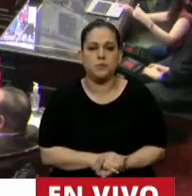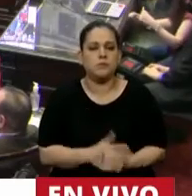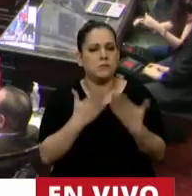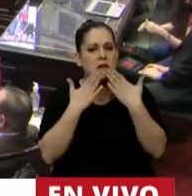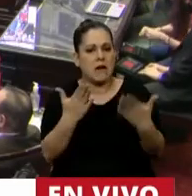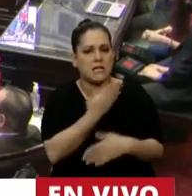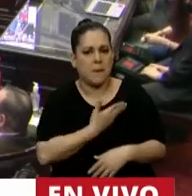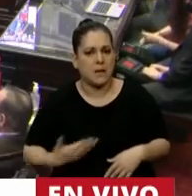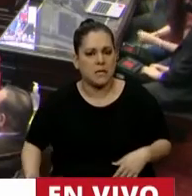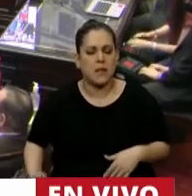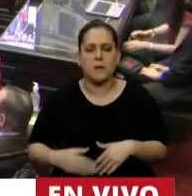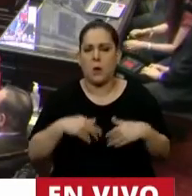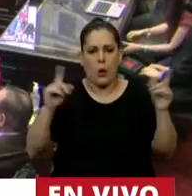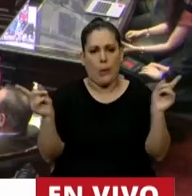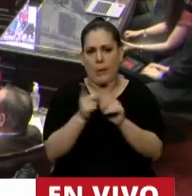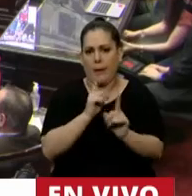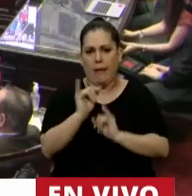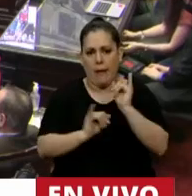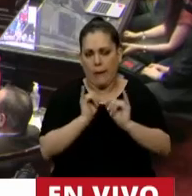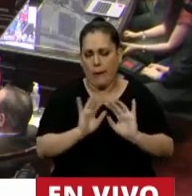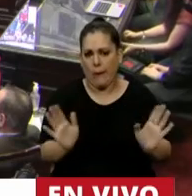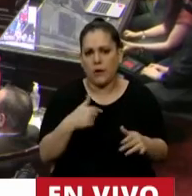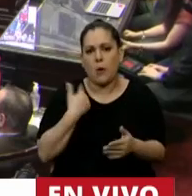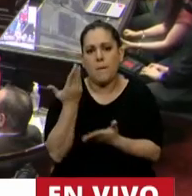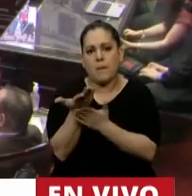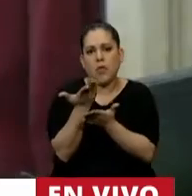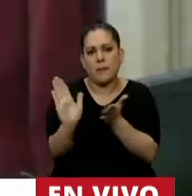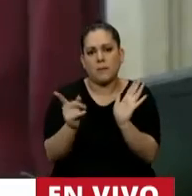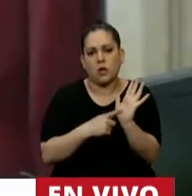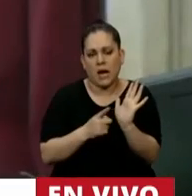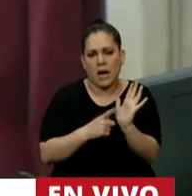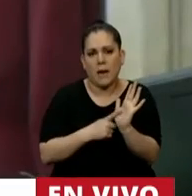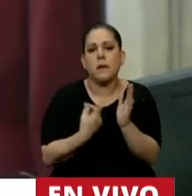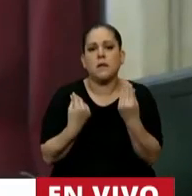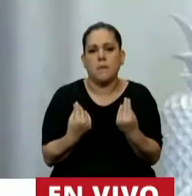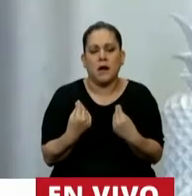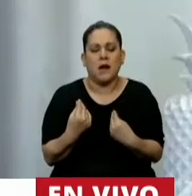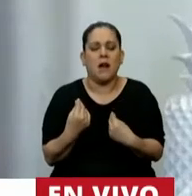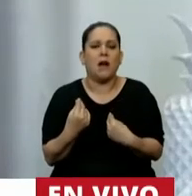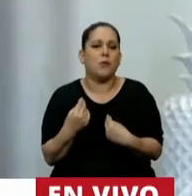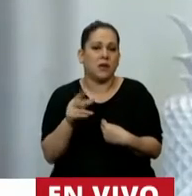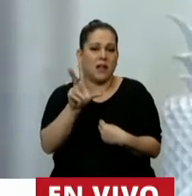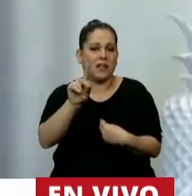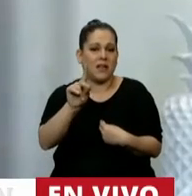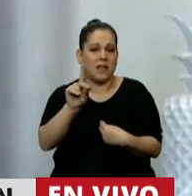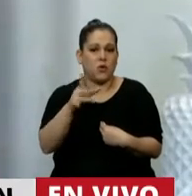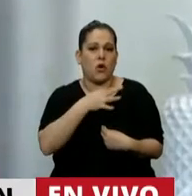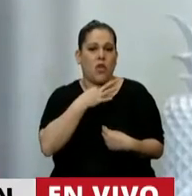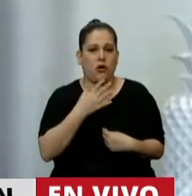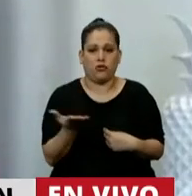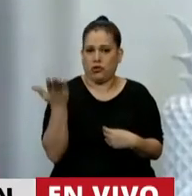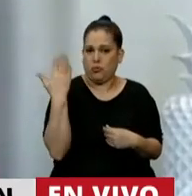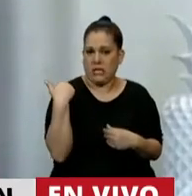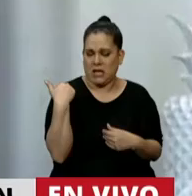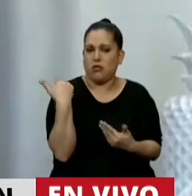Gracias, Presidente. Voy a ser muy breve. Pido este apartamento de reglamento con moción de preferencia, ya que el 31 de agosto pasado